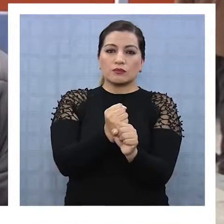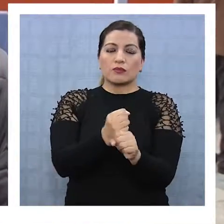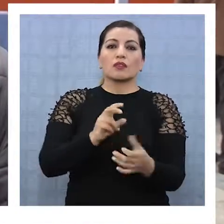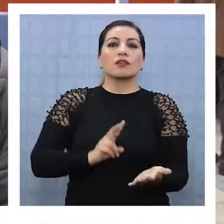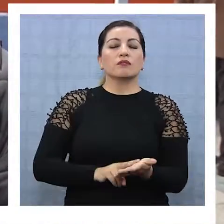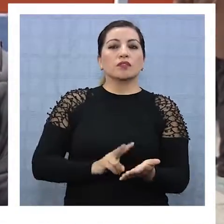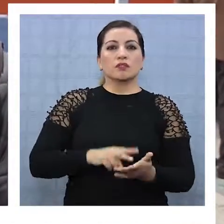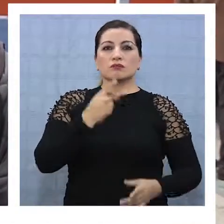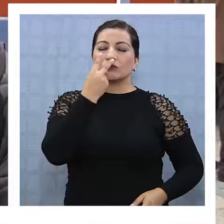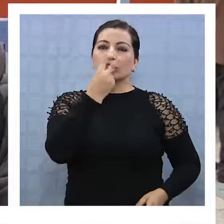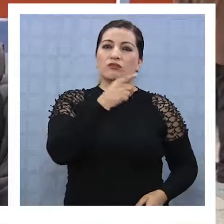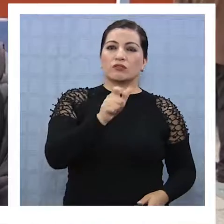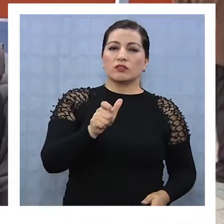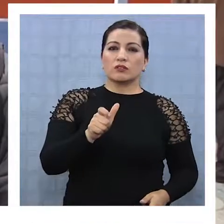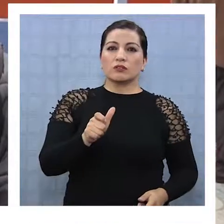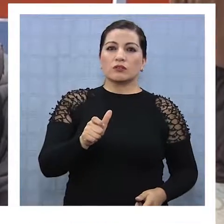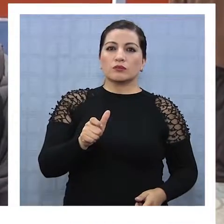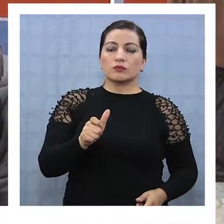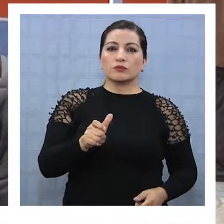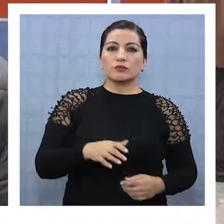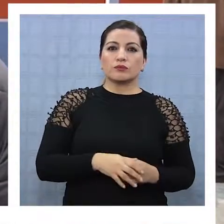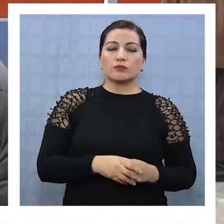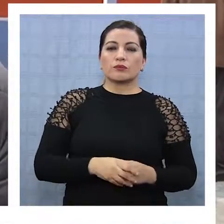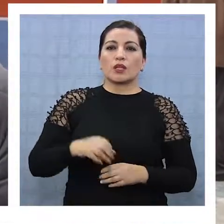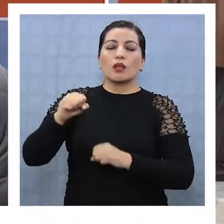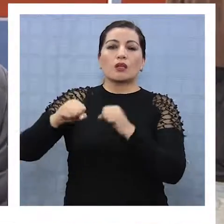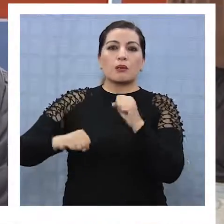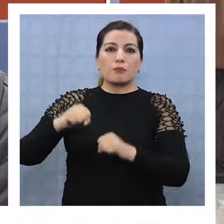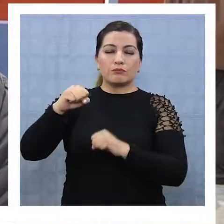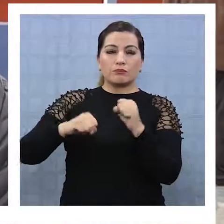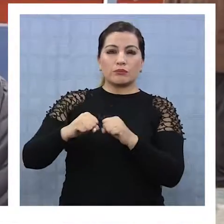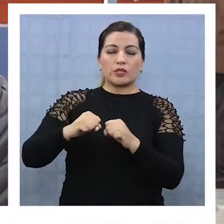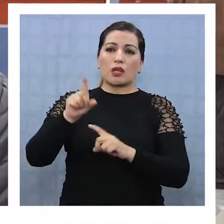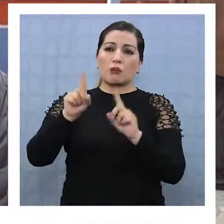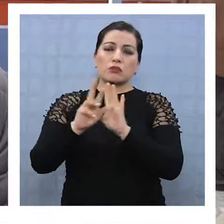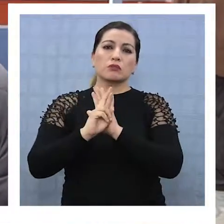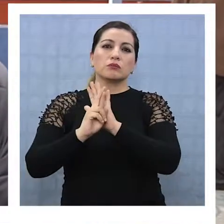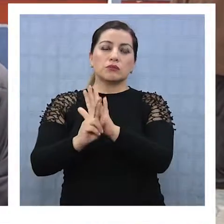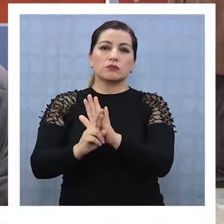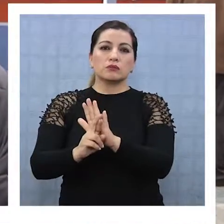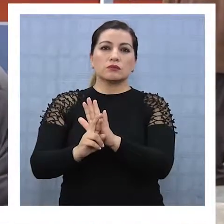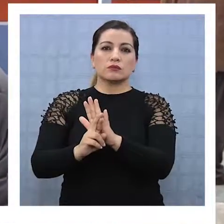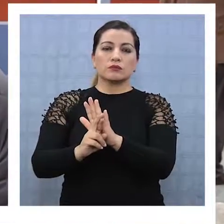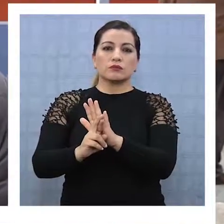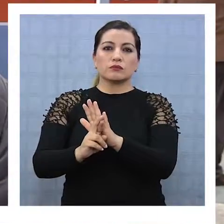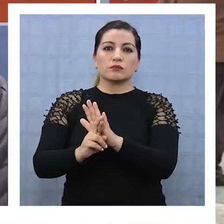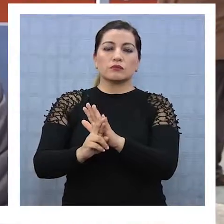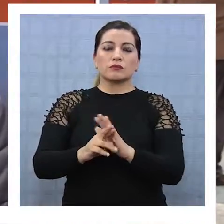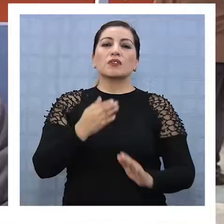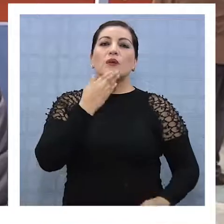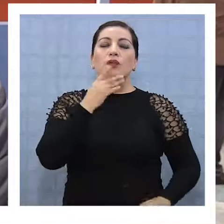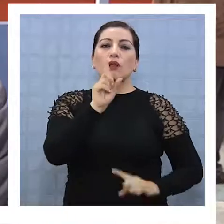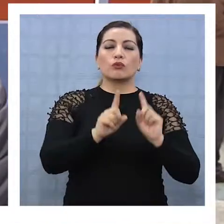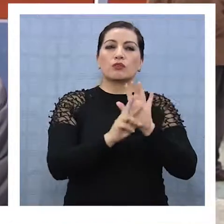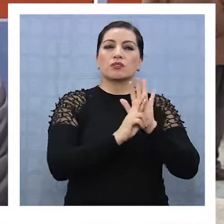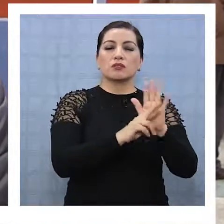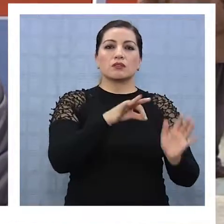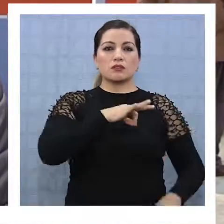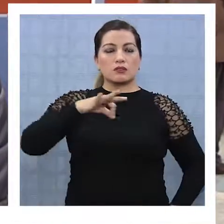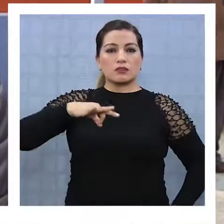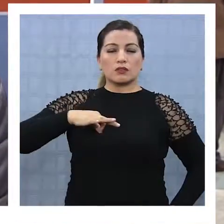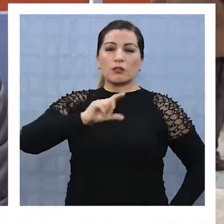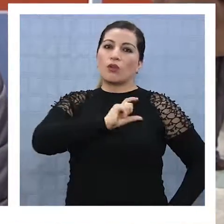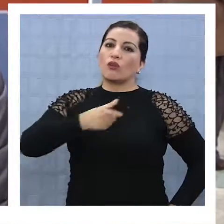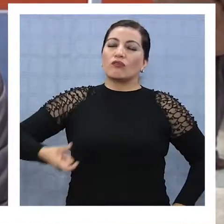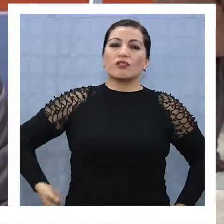trabajadores. La verdad es que vi por parte del empresariado, digamos, un representante, por parte del representante de la CERIMI del